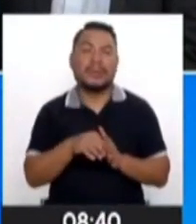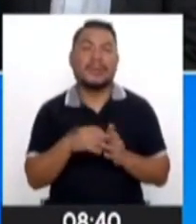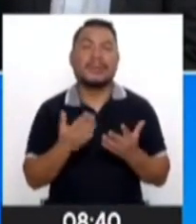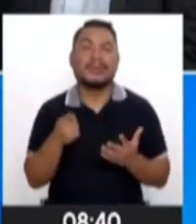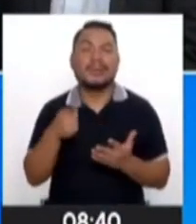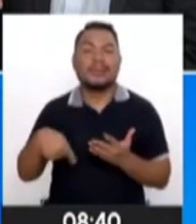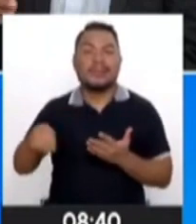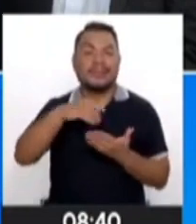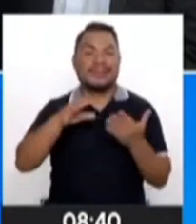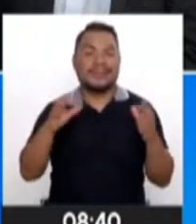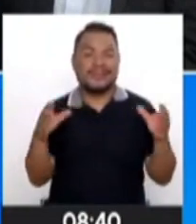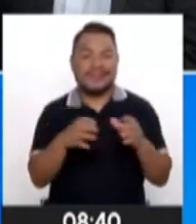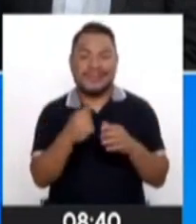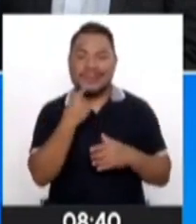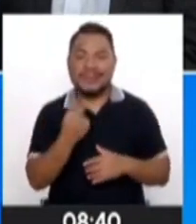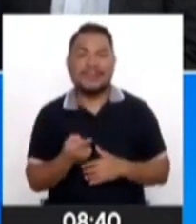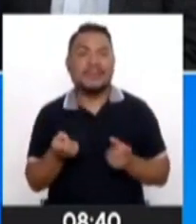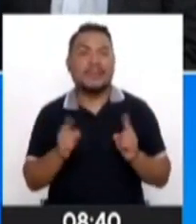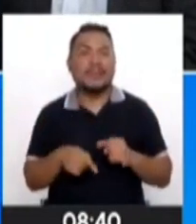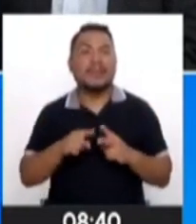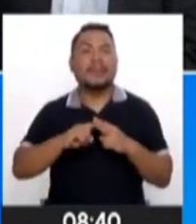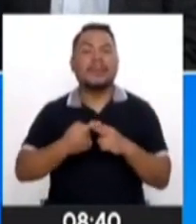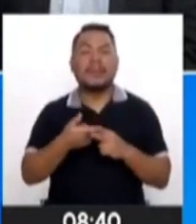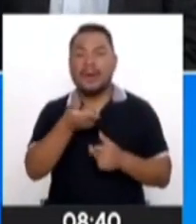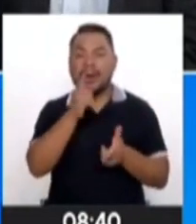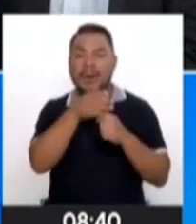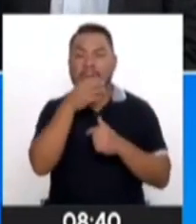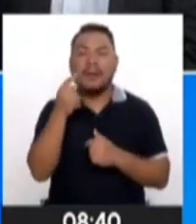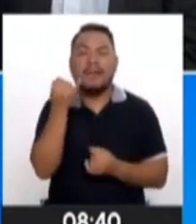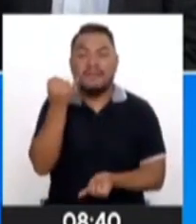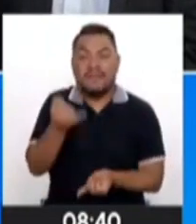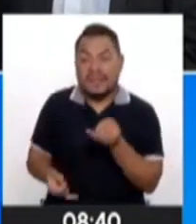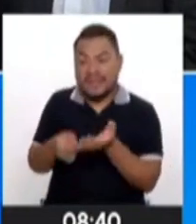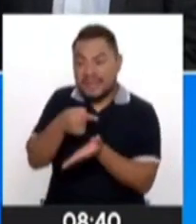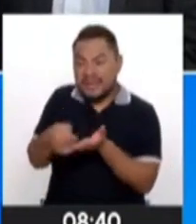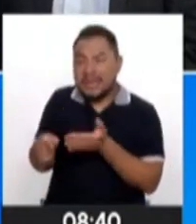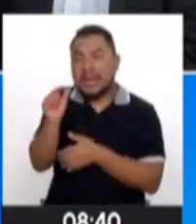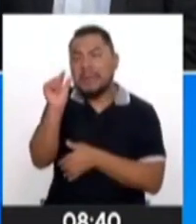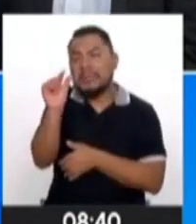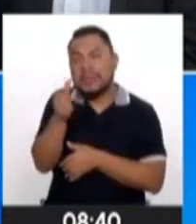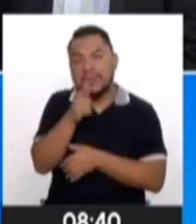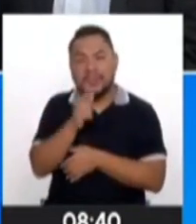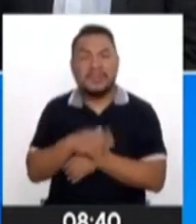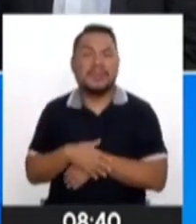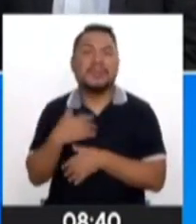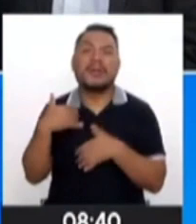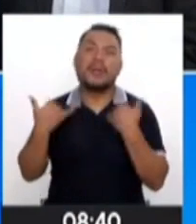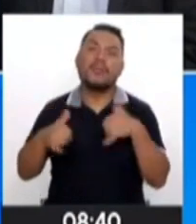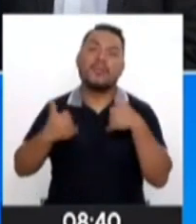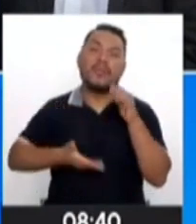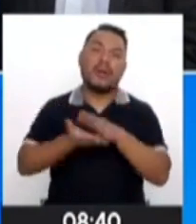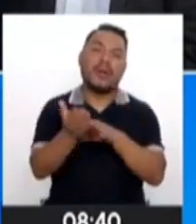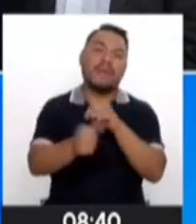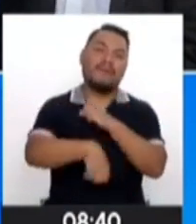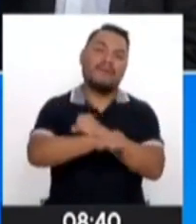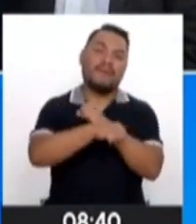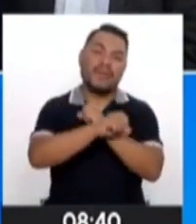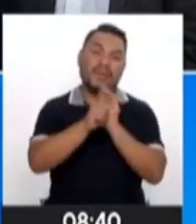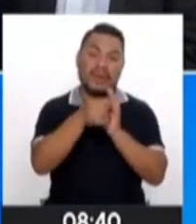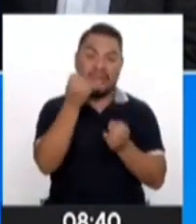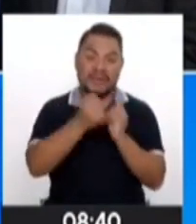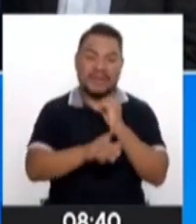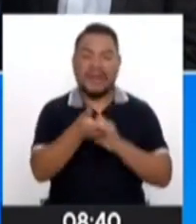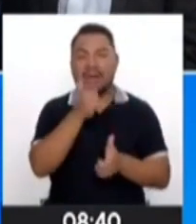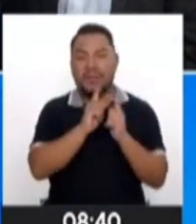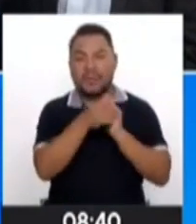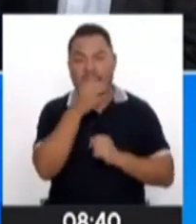la comunidad menciona es que comenzaron como el alcohólico de fin de semana. Bueno, nos íbamos a jugar una pichanguita, Juan, pero el fin de